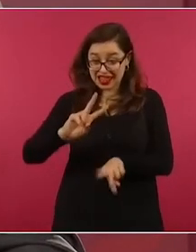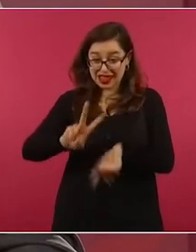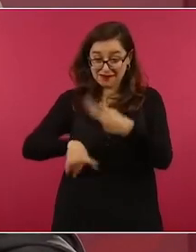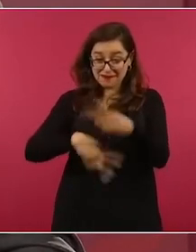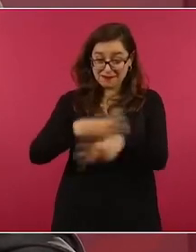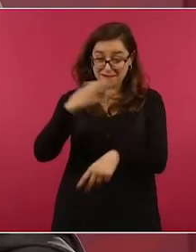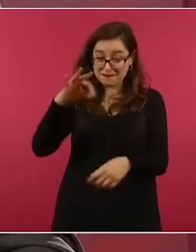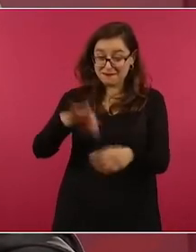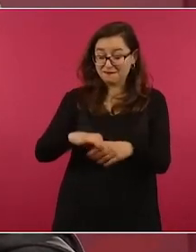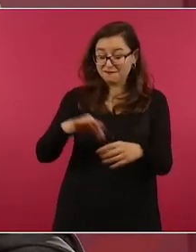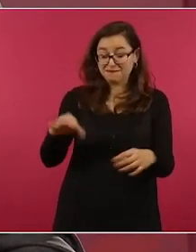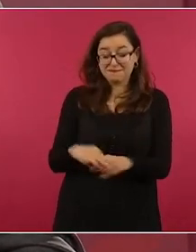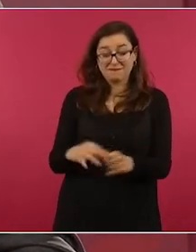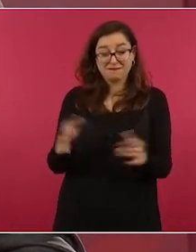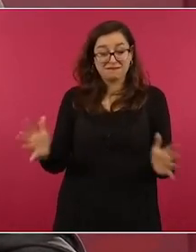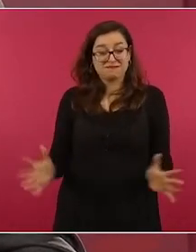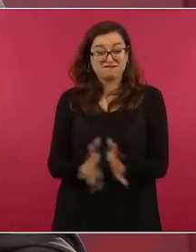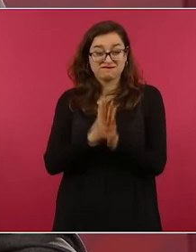que en Oaxaca.